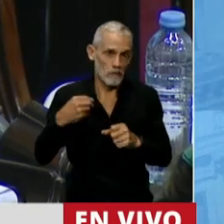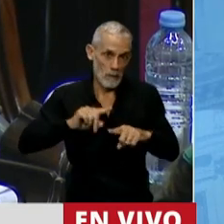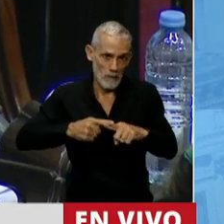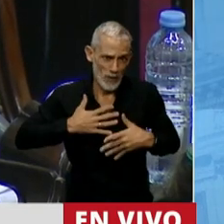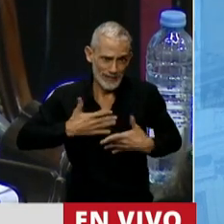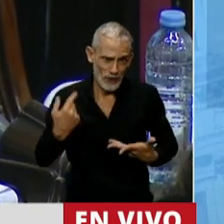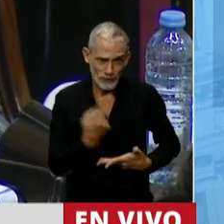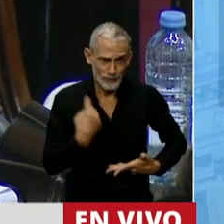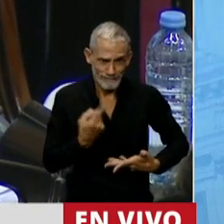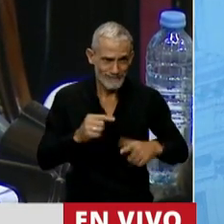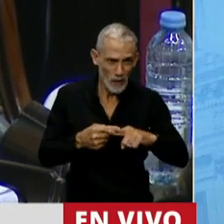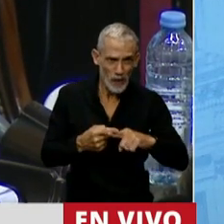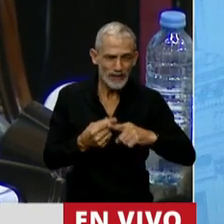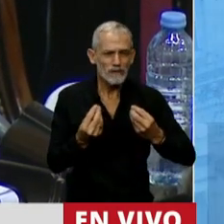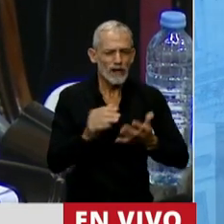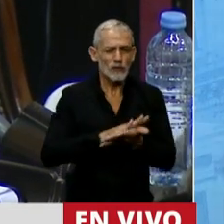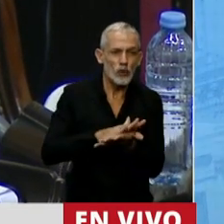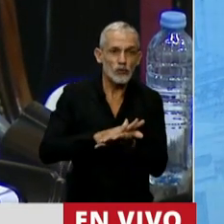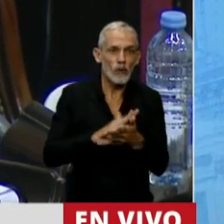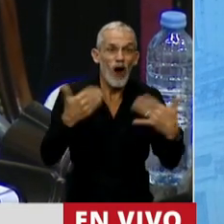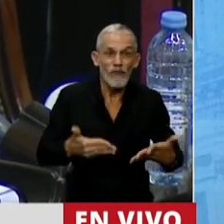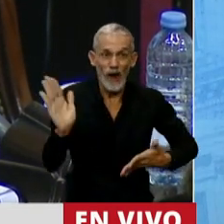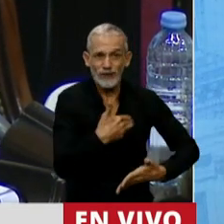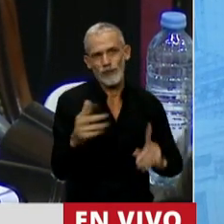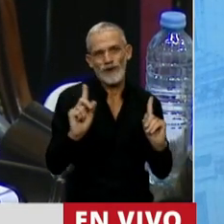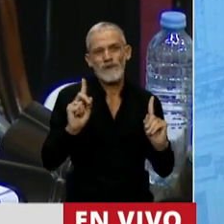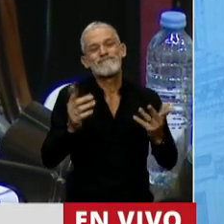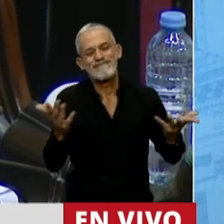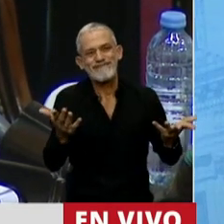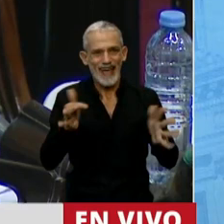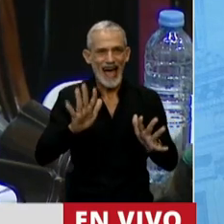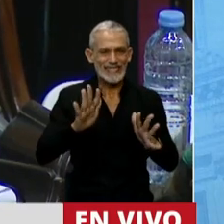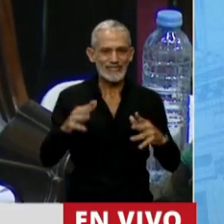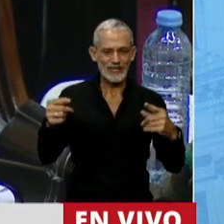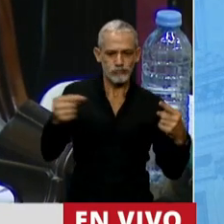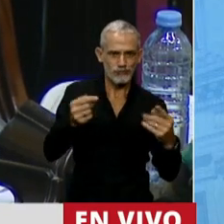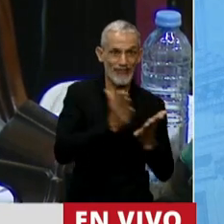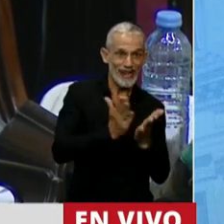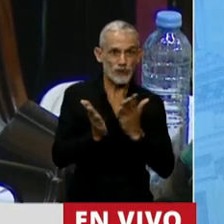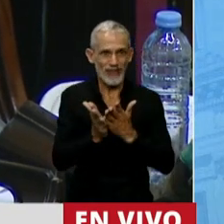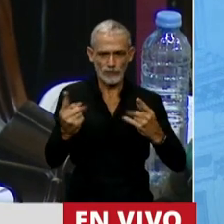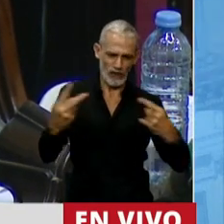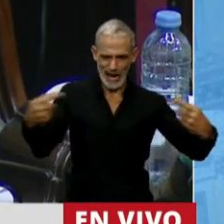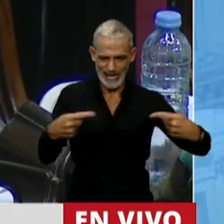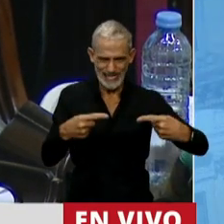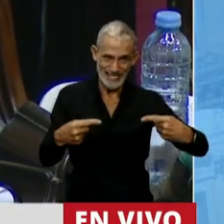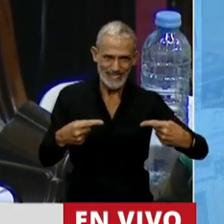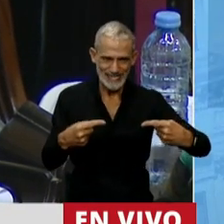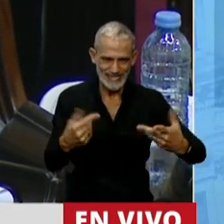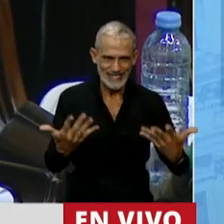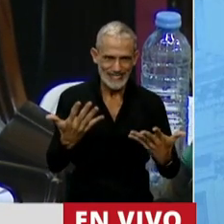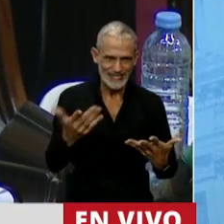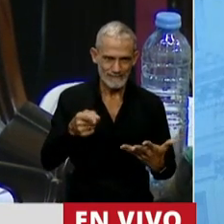tratamos de dar una solución política. A esta colisión de derechos, que es